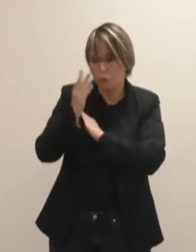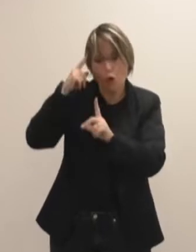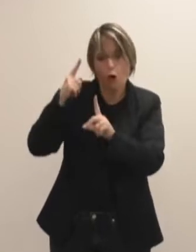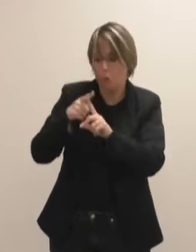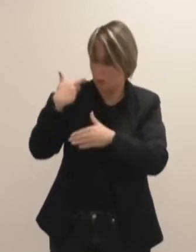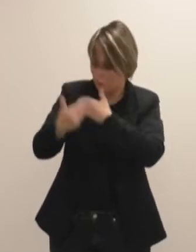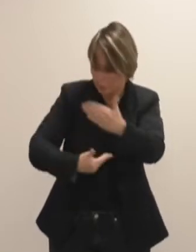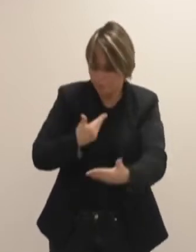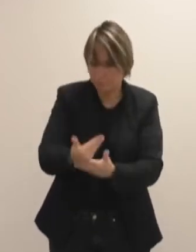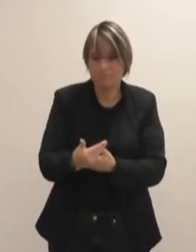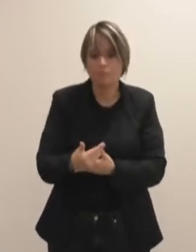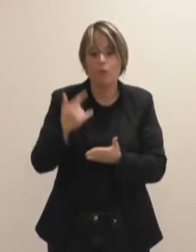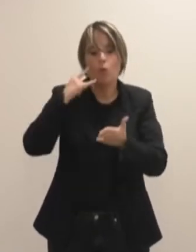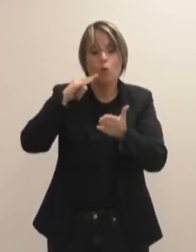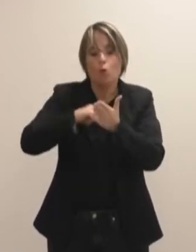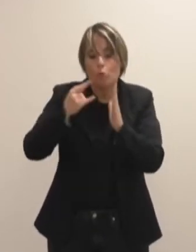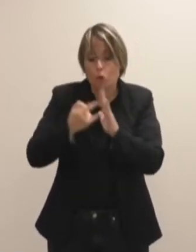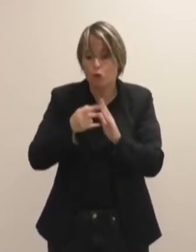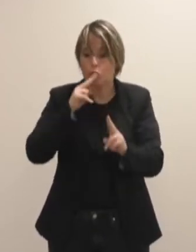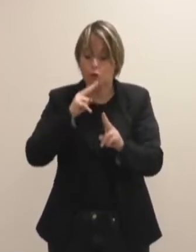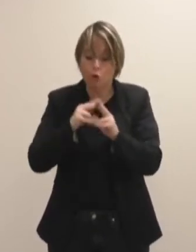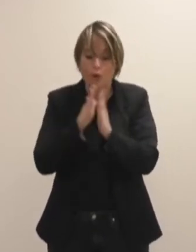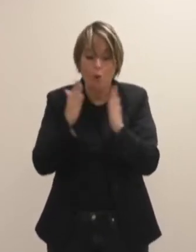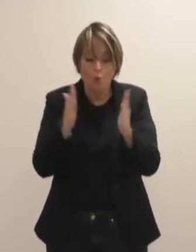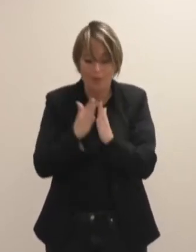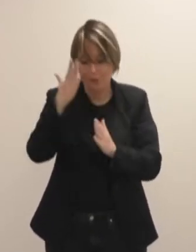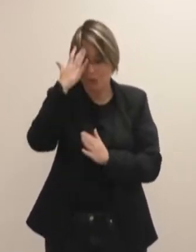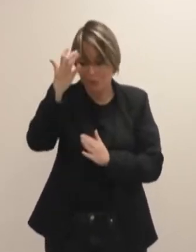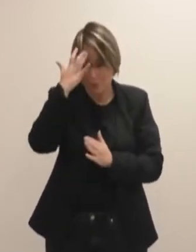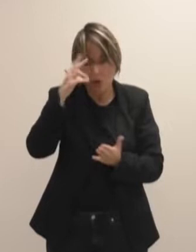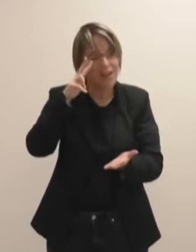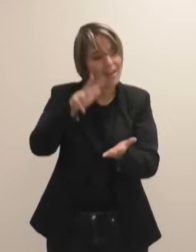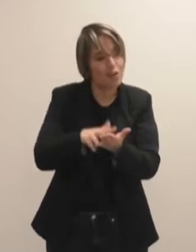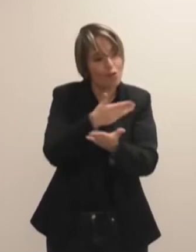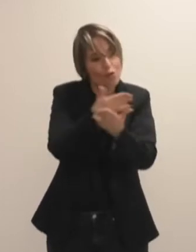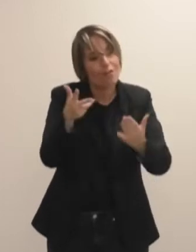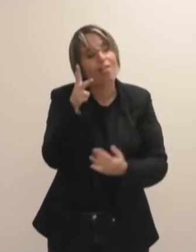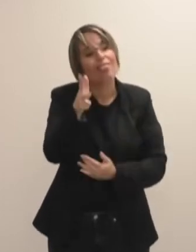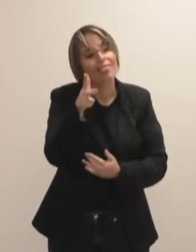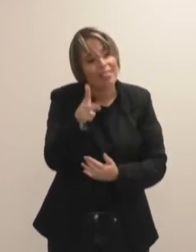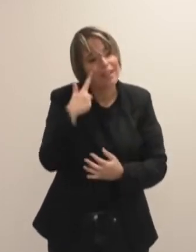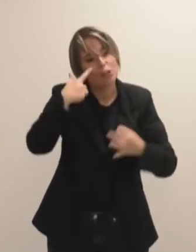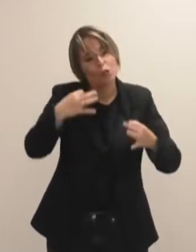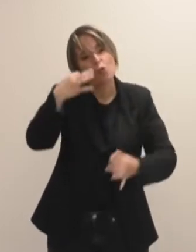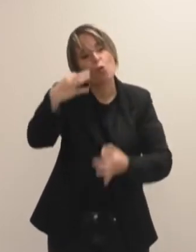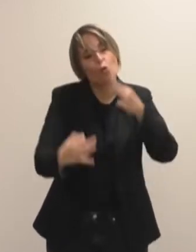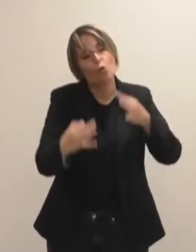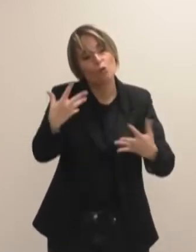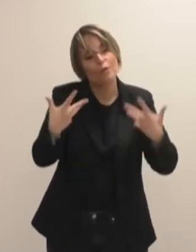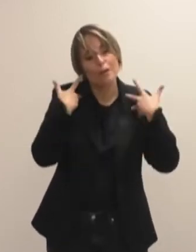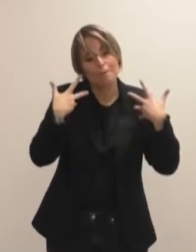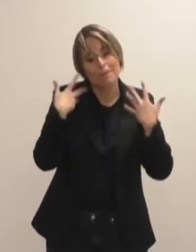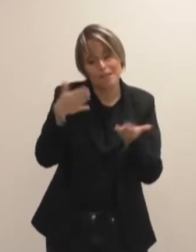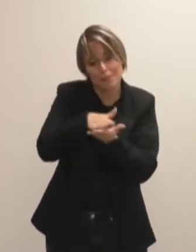Hemos puesto en marcha el proyecto Cuadernos de Memoria y Reconocimiento para contribuir a los derechos de verdad y justicia de las víctimas mortales